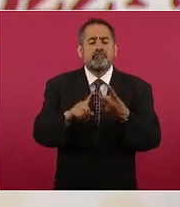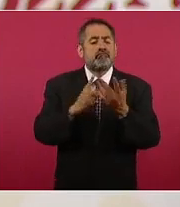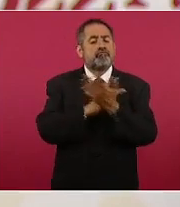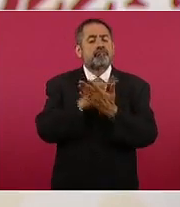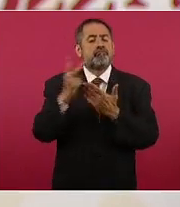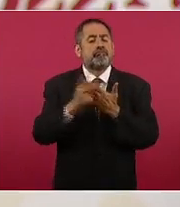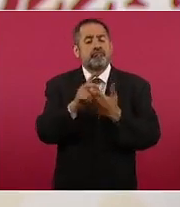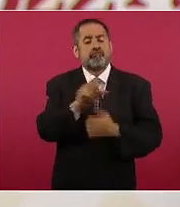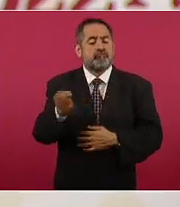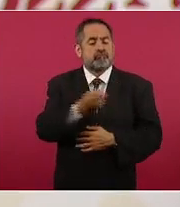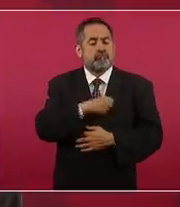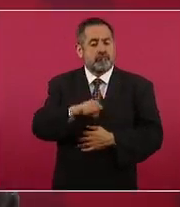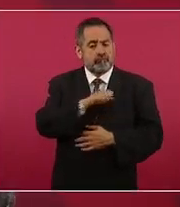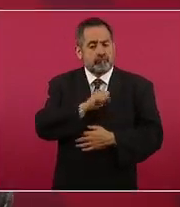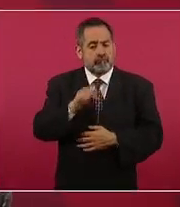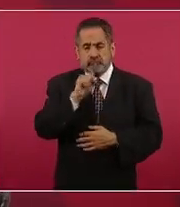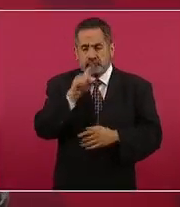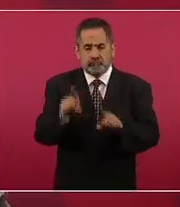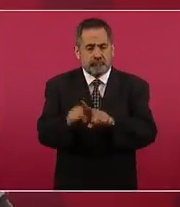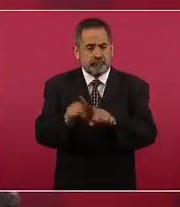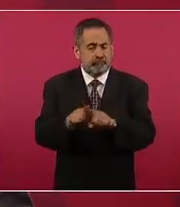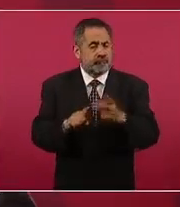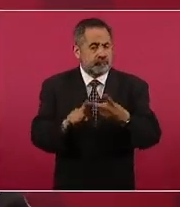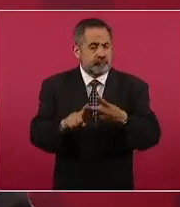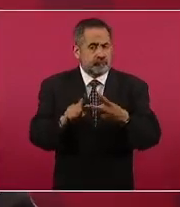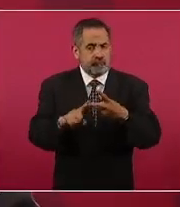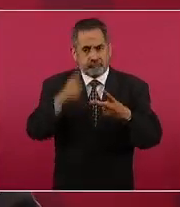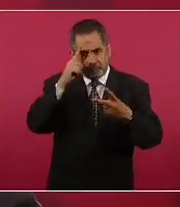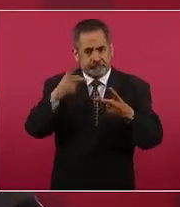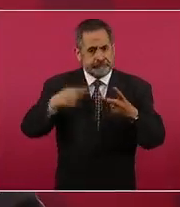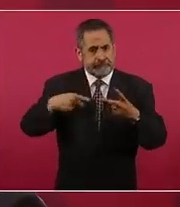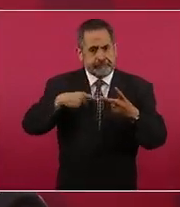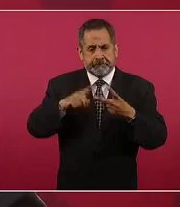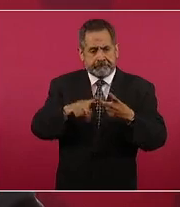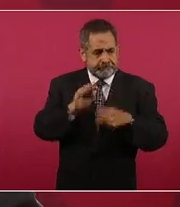salud, de apoyo a la salud también para estas familias.